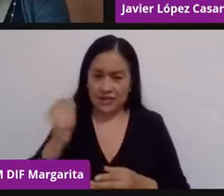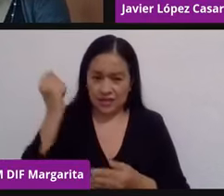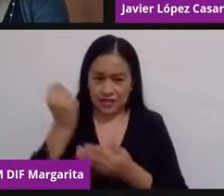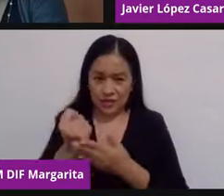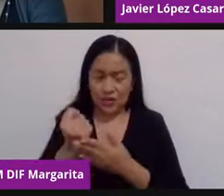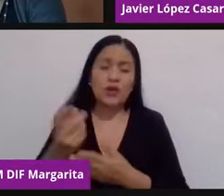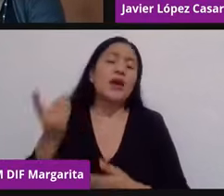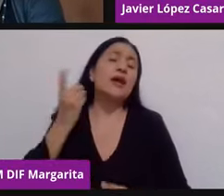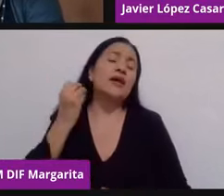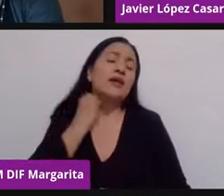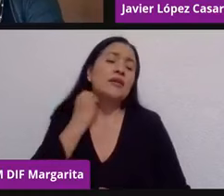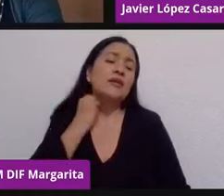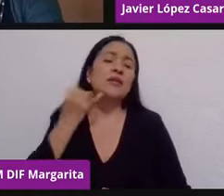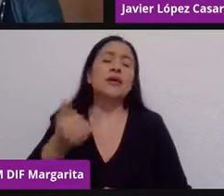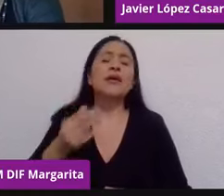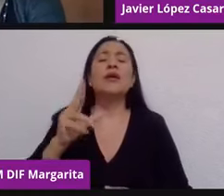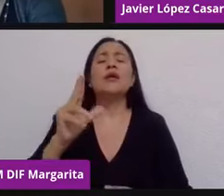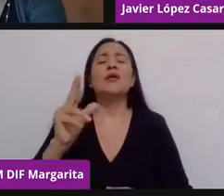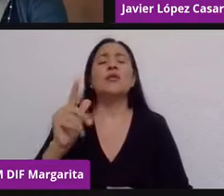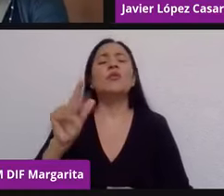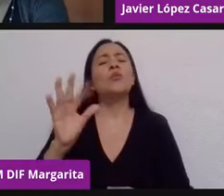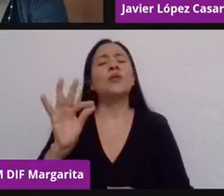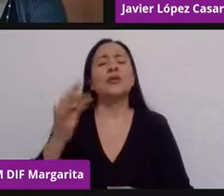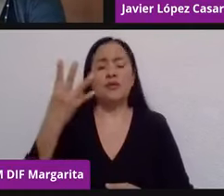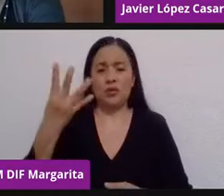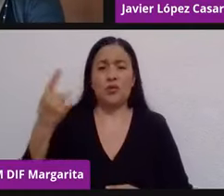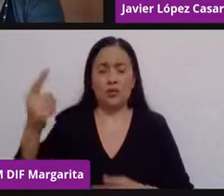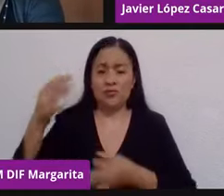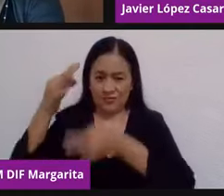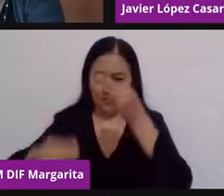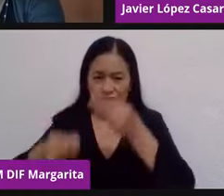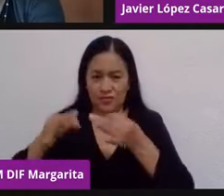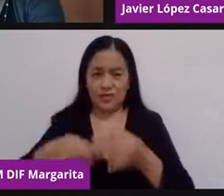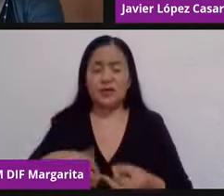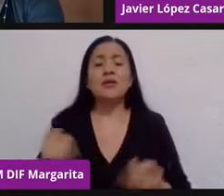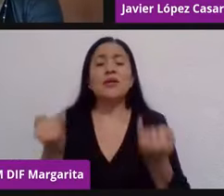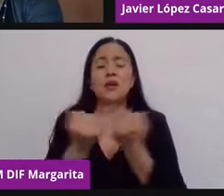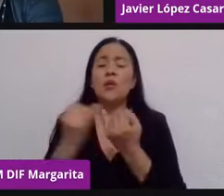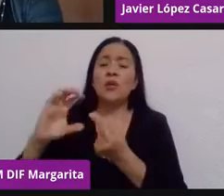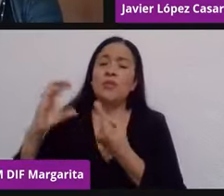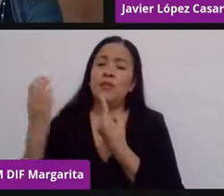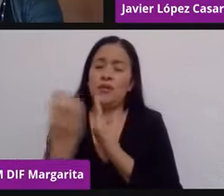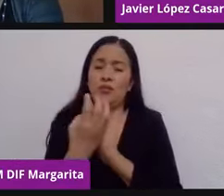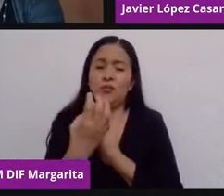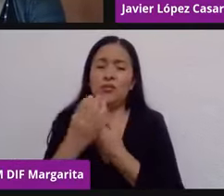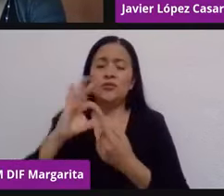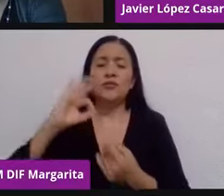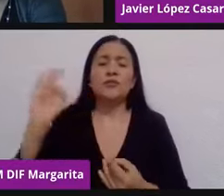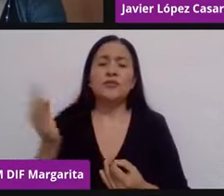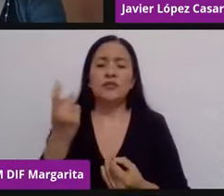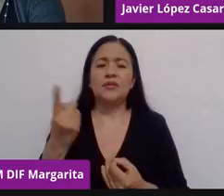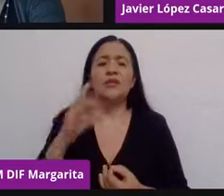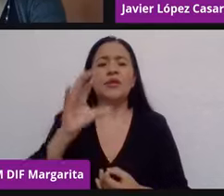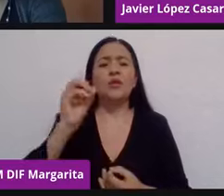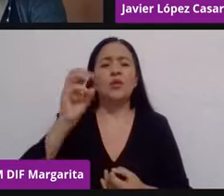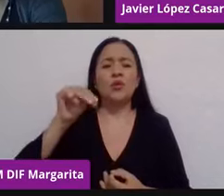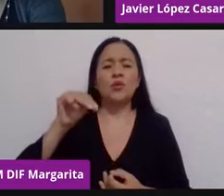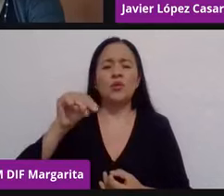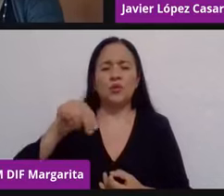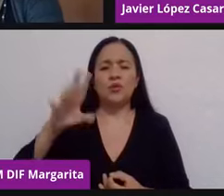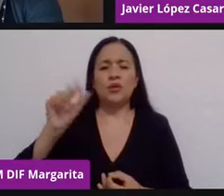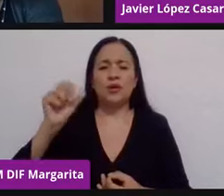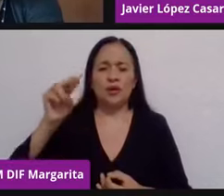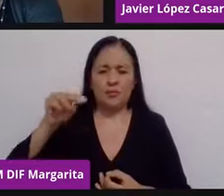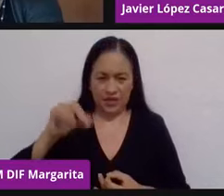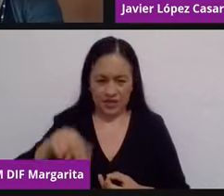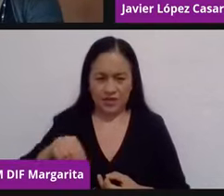en la 44 legislatura, así como de la Comisión Jurídica de la Confederación de CONCAMIN. Actualmente